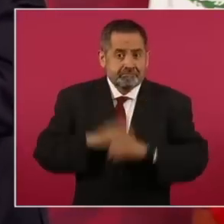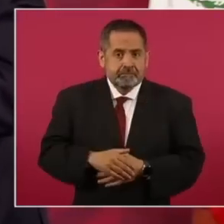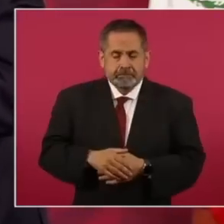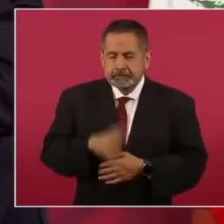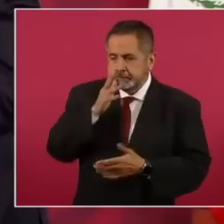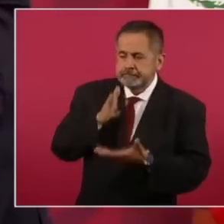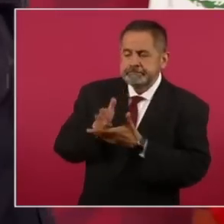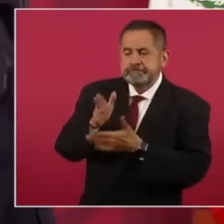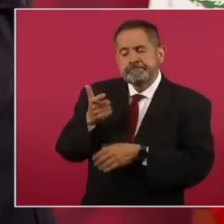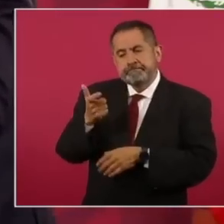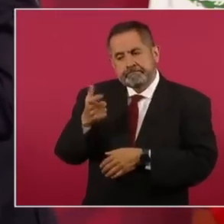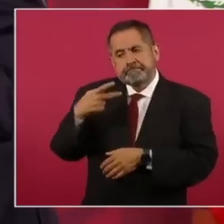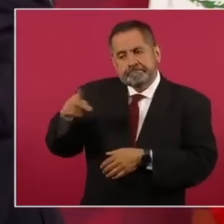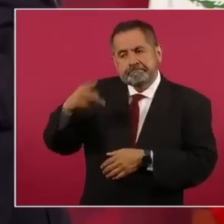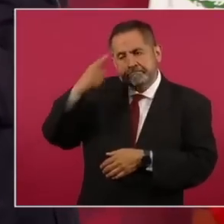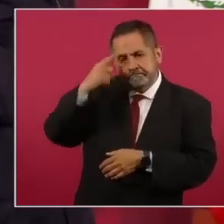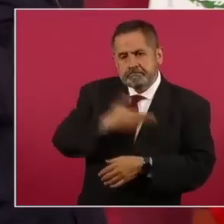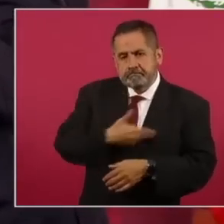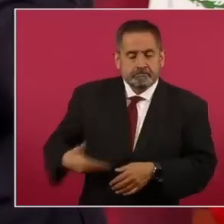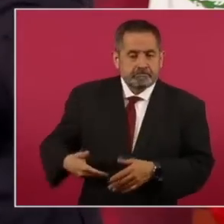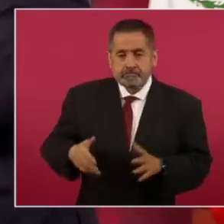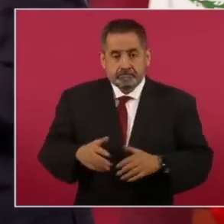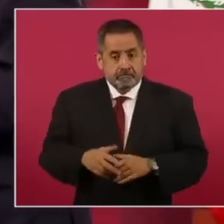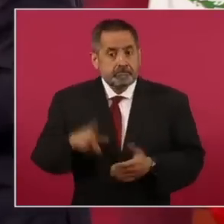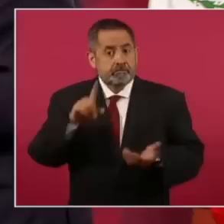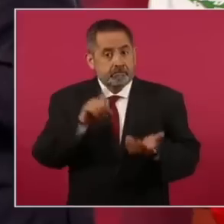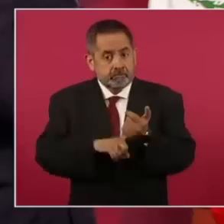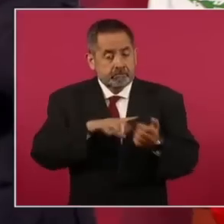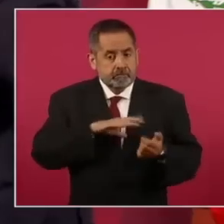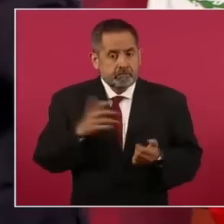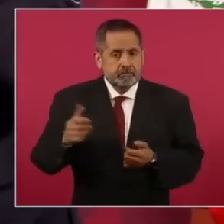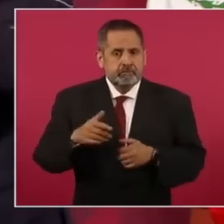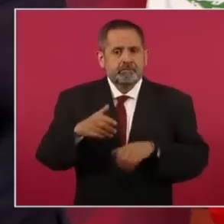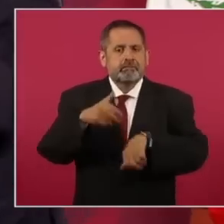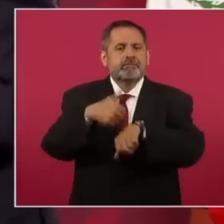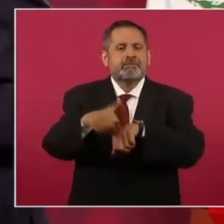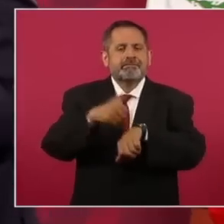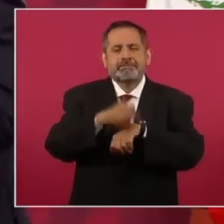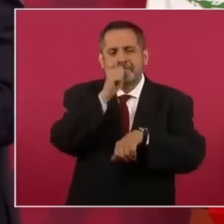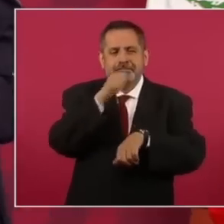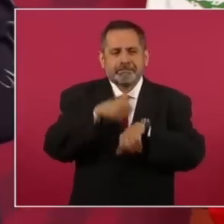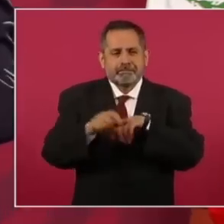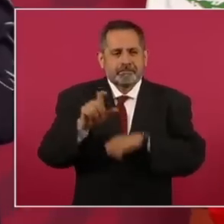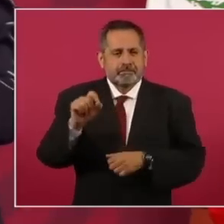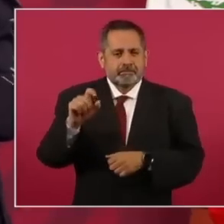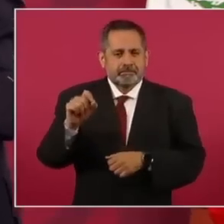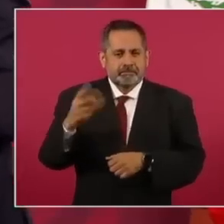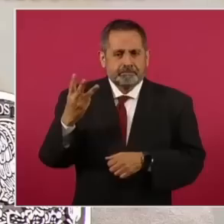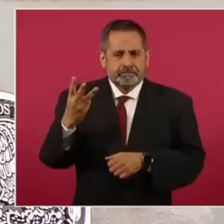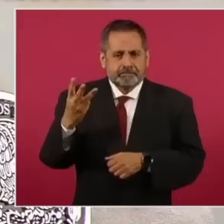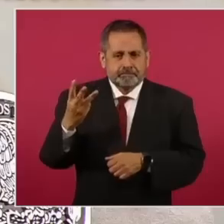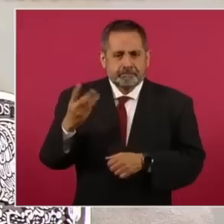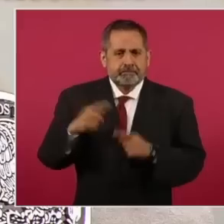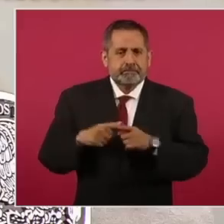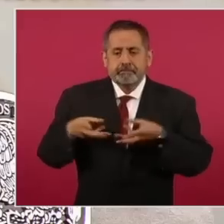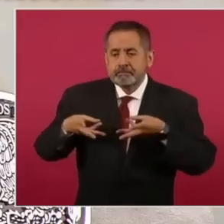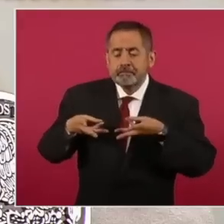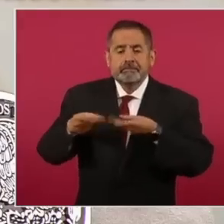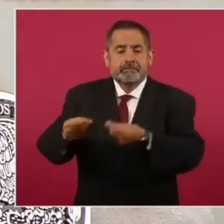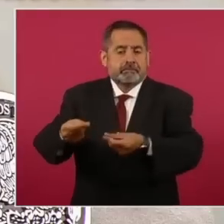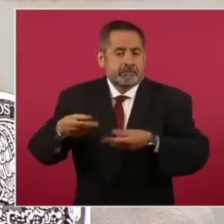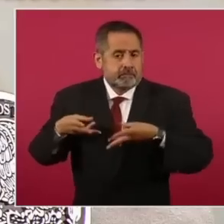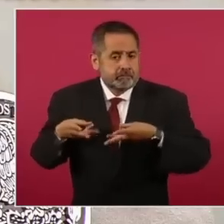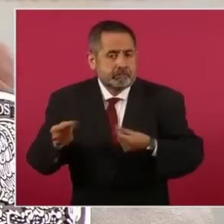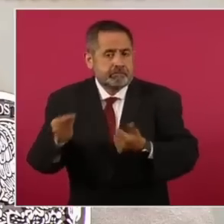podía meter en eso. Sino que había, todo el ramo 23 estaba lleno de gastos discrecionales.